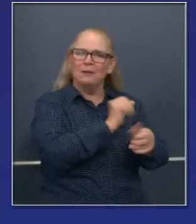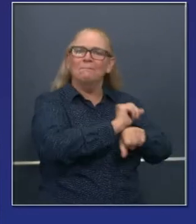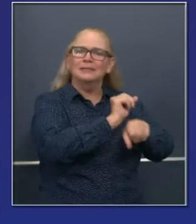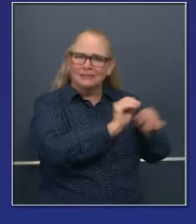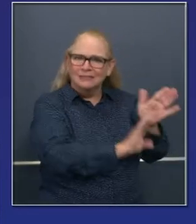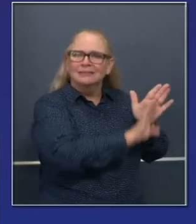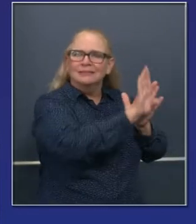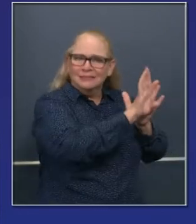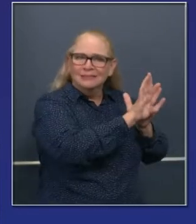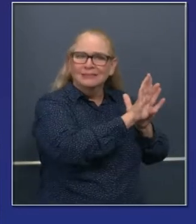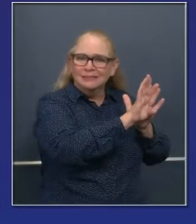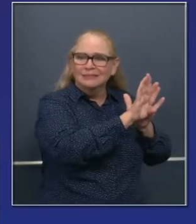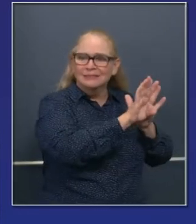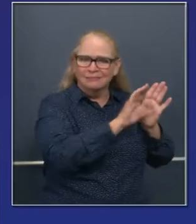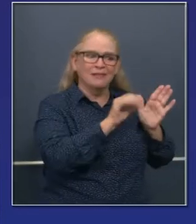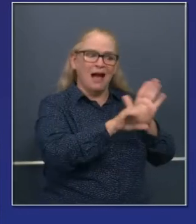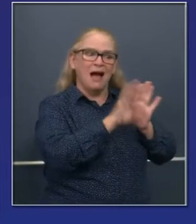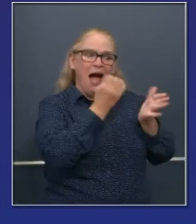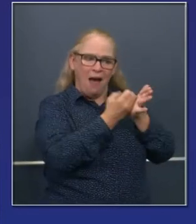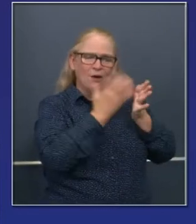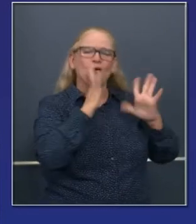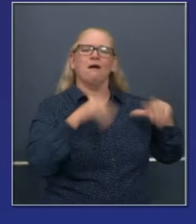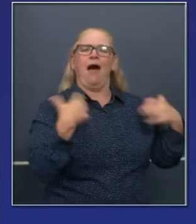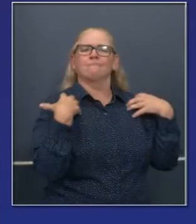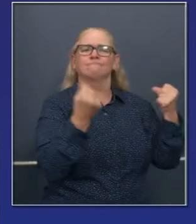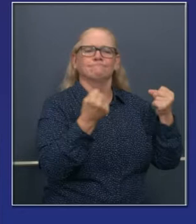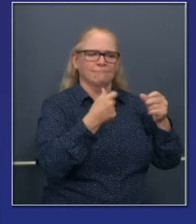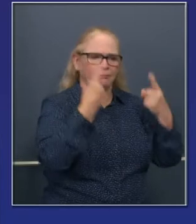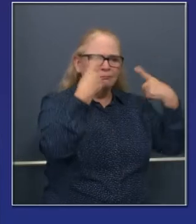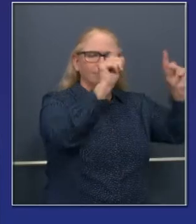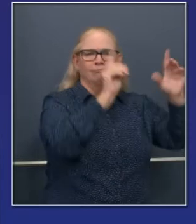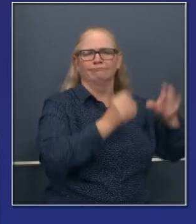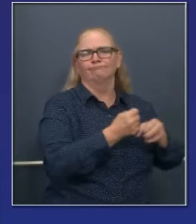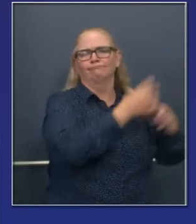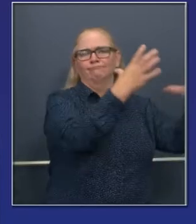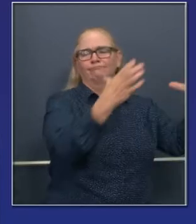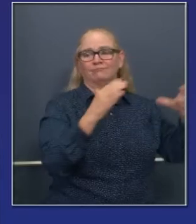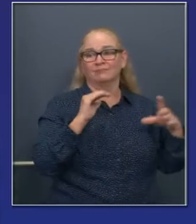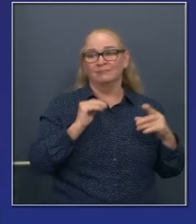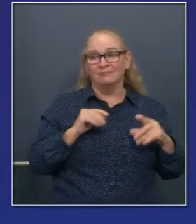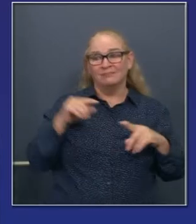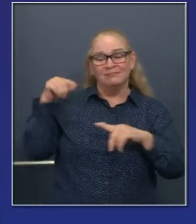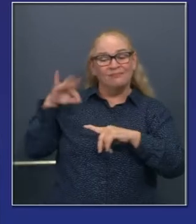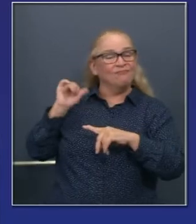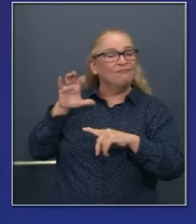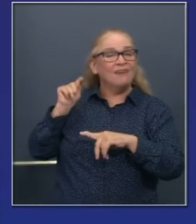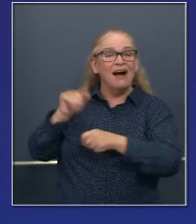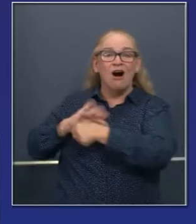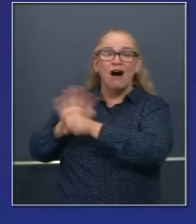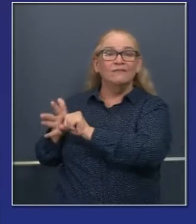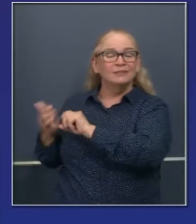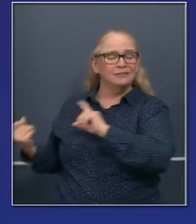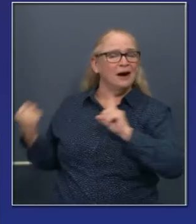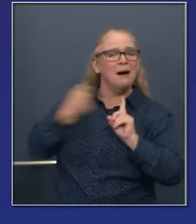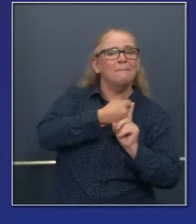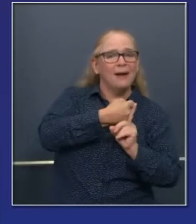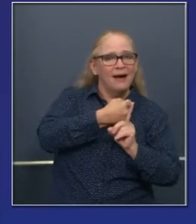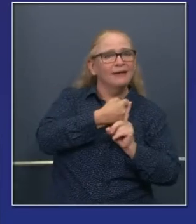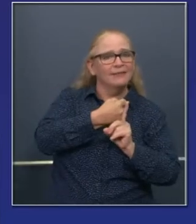más importante para nuestro futuro económico que este hecho fundamental. Además,